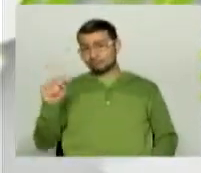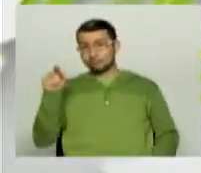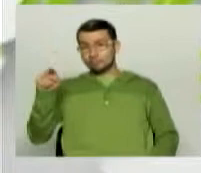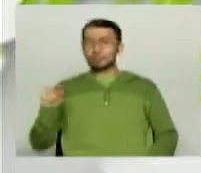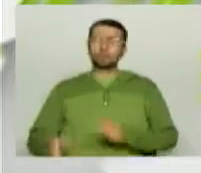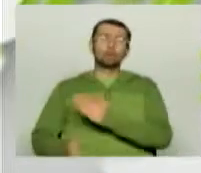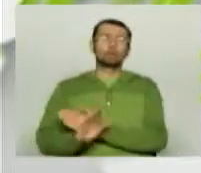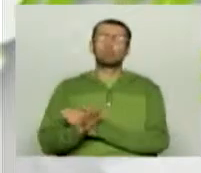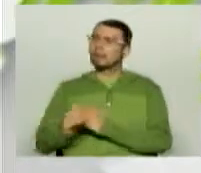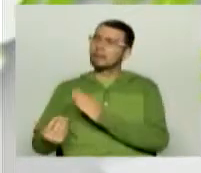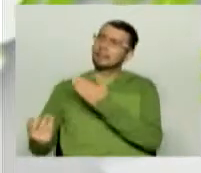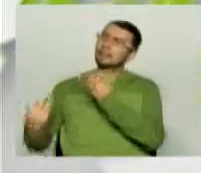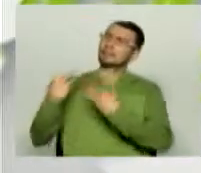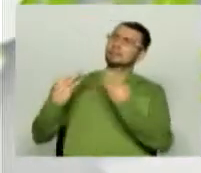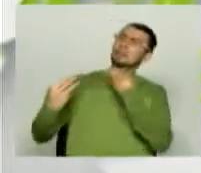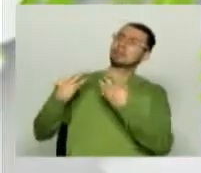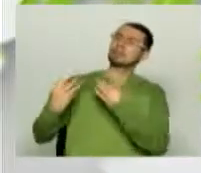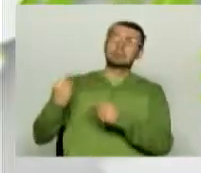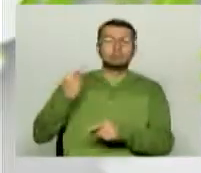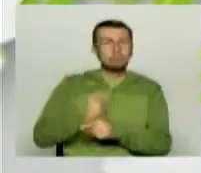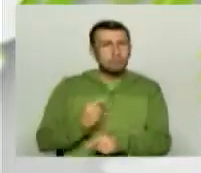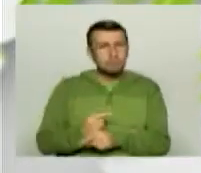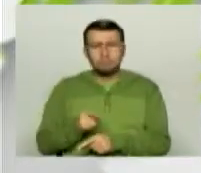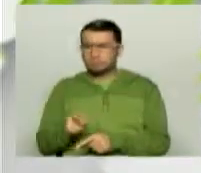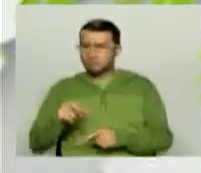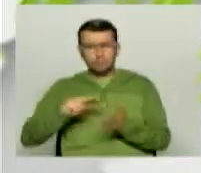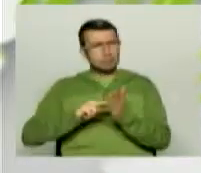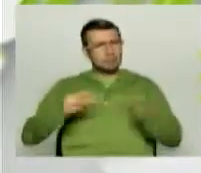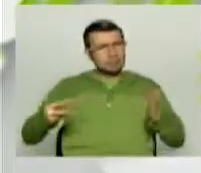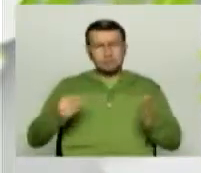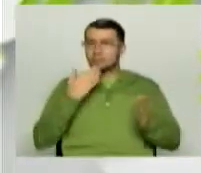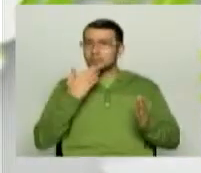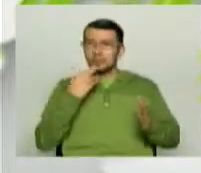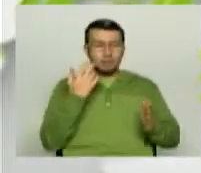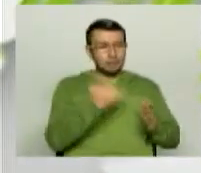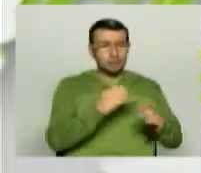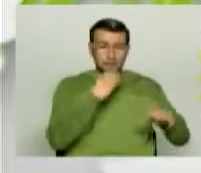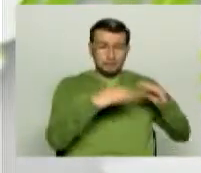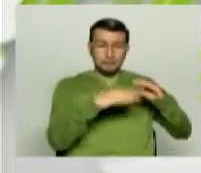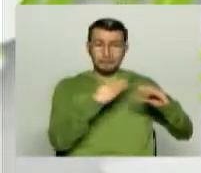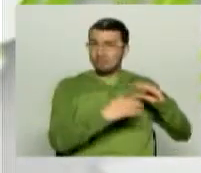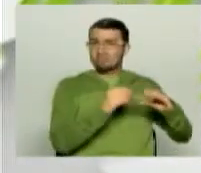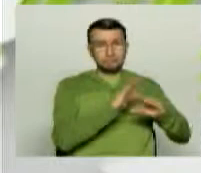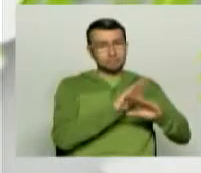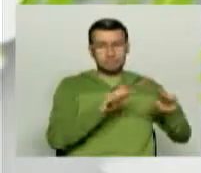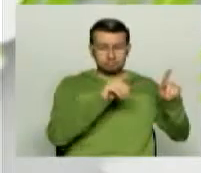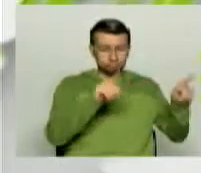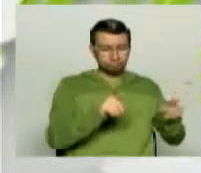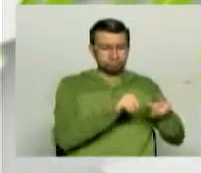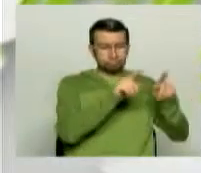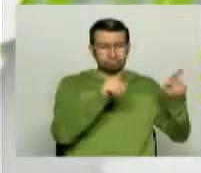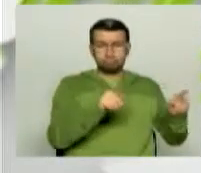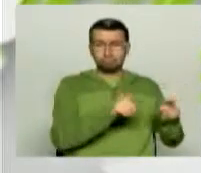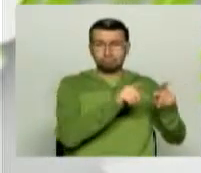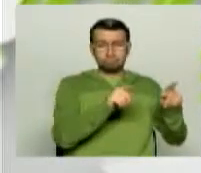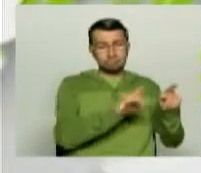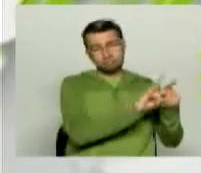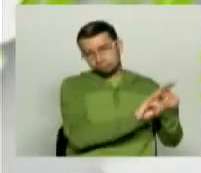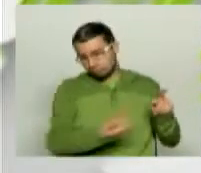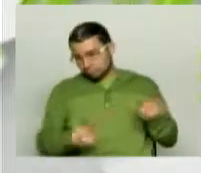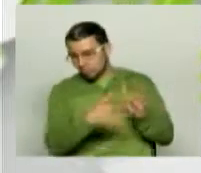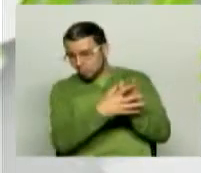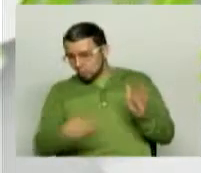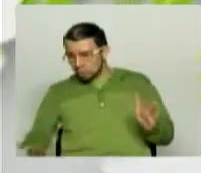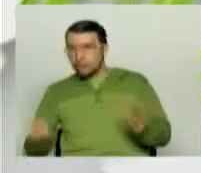continúa dándonos esa explicación acerca de la digitalización del archivo del canal regional Telecafé. Todo esto muy importante porque estamos